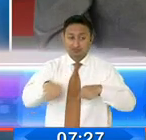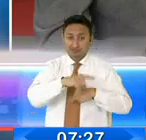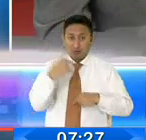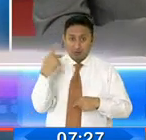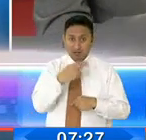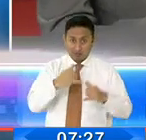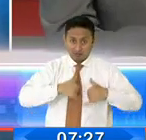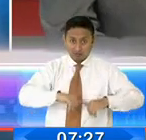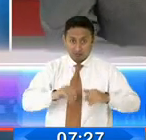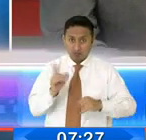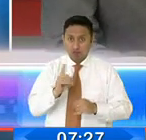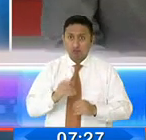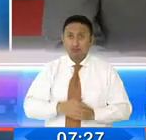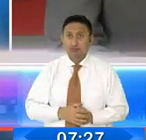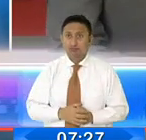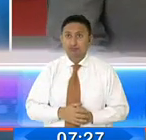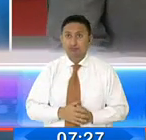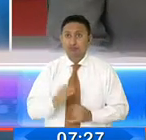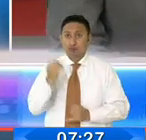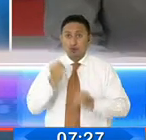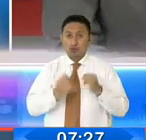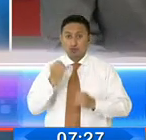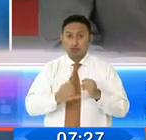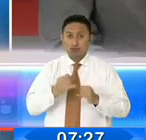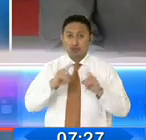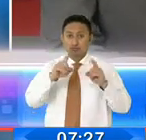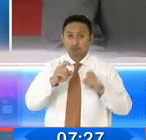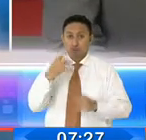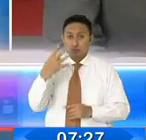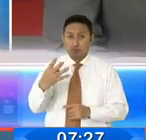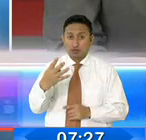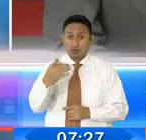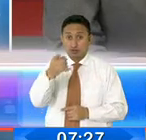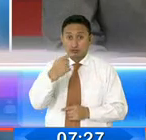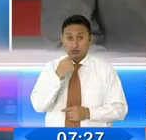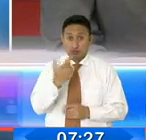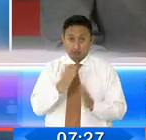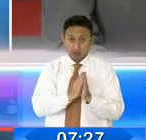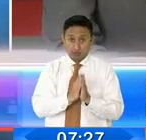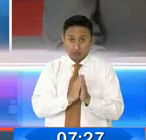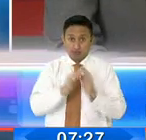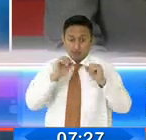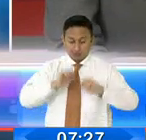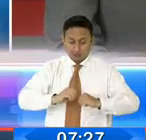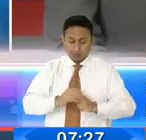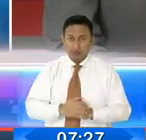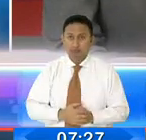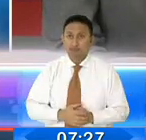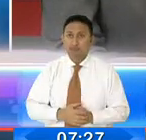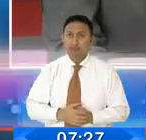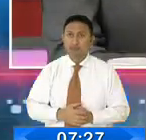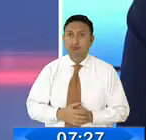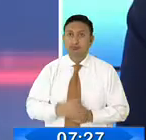de mentiras. Día, sableista, finalmente vamos a la cuarta interrogante que usted mismo pedido en la réplica que ha solicitado.